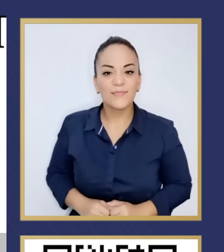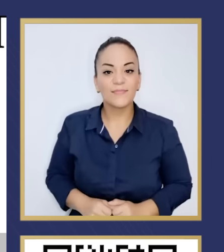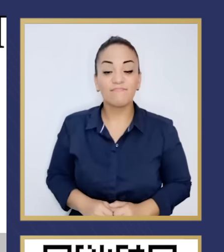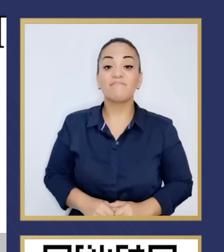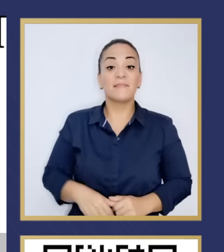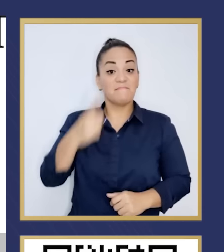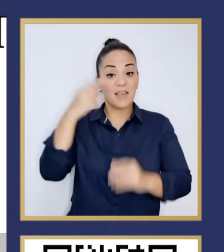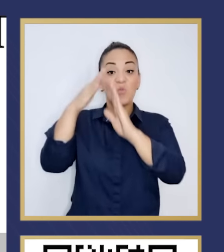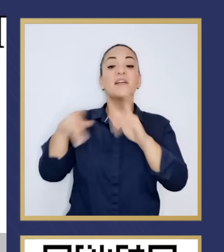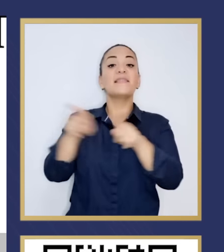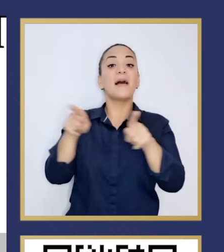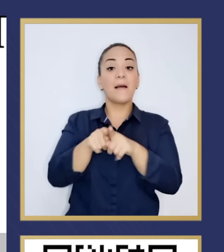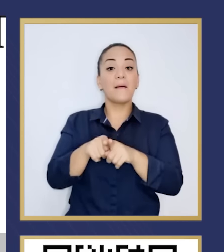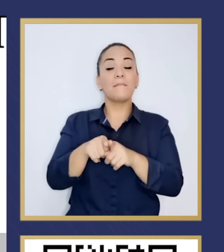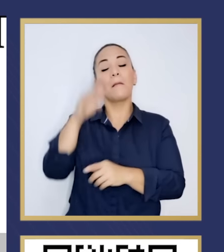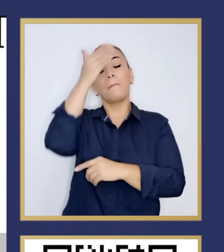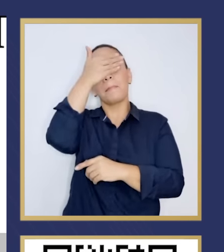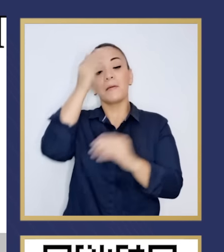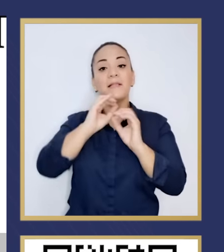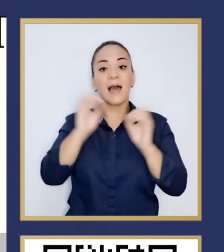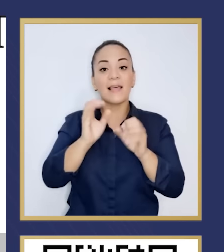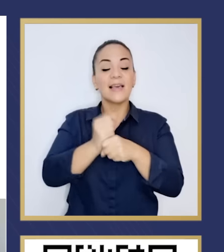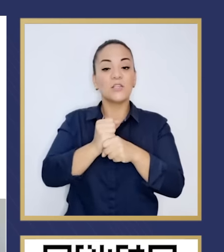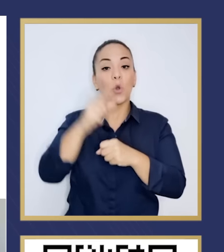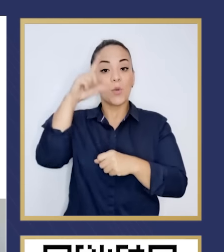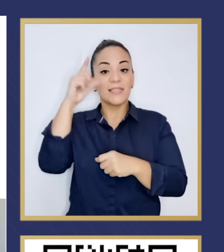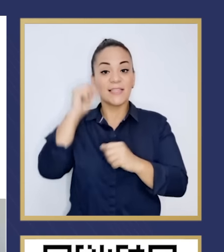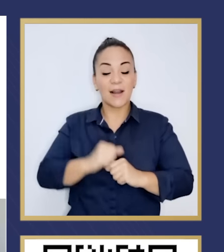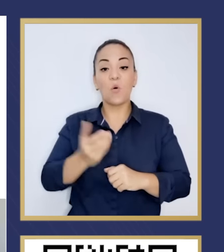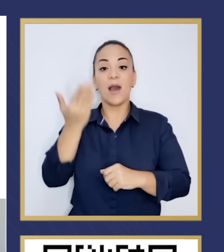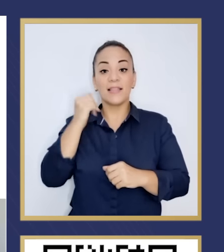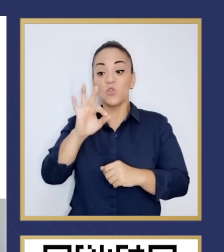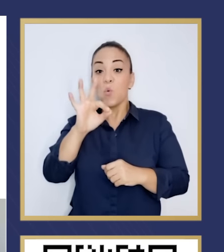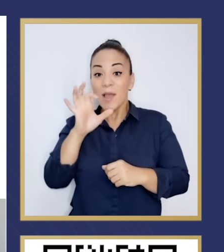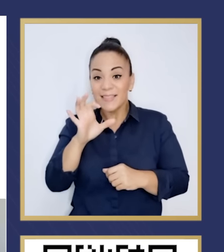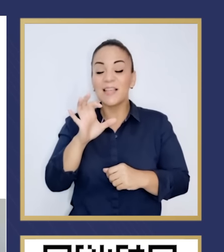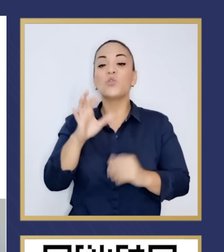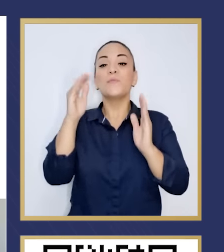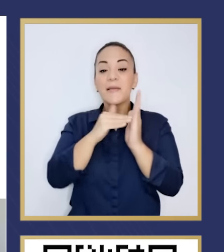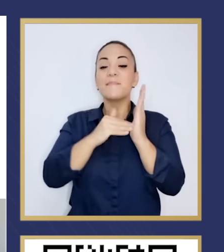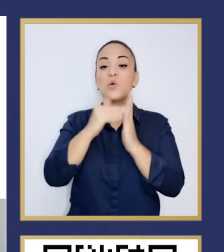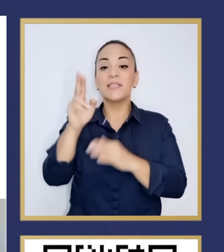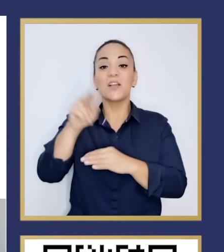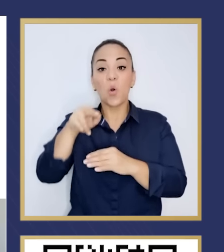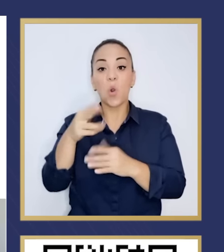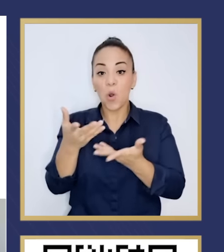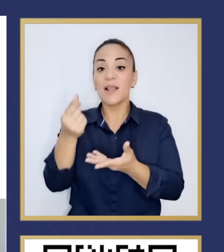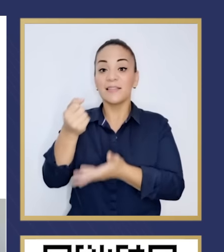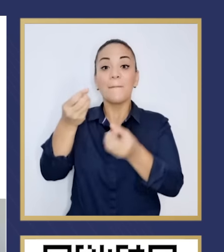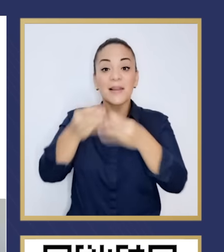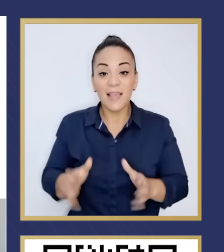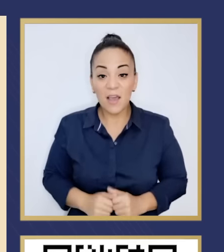ojos ante el enorme hueco fiscal de Luis Guillermo Solís, un elefante blanco de 900 mil millones de colores. ¿Y